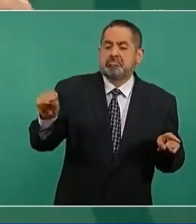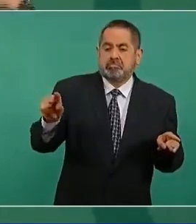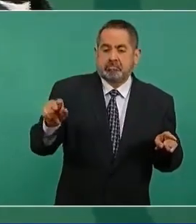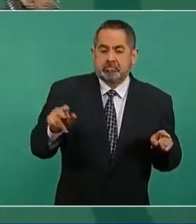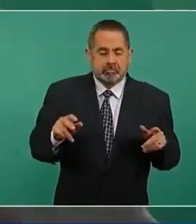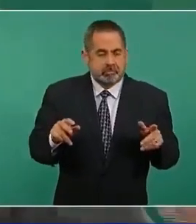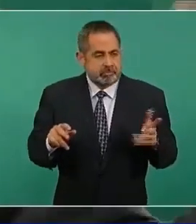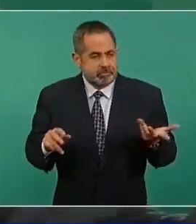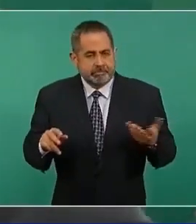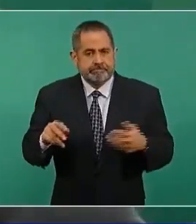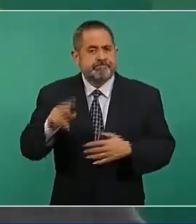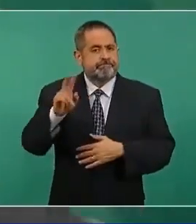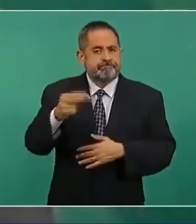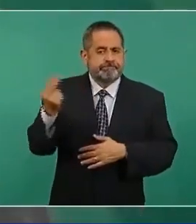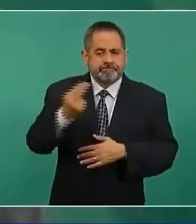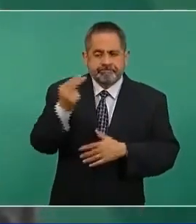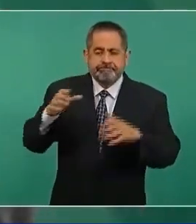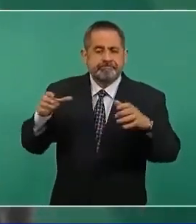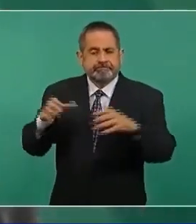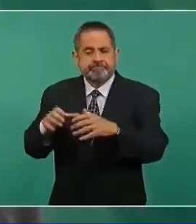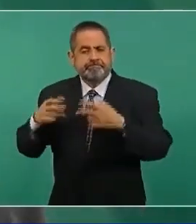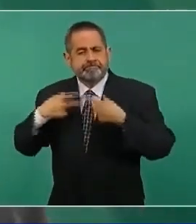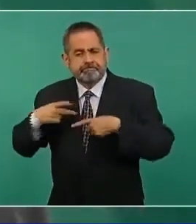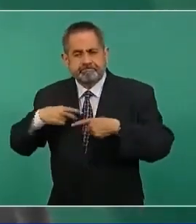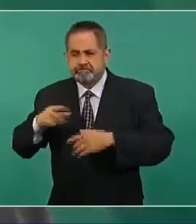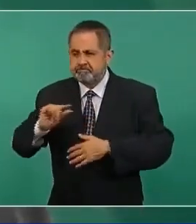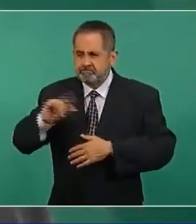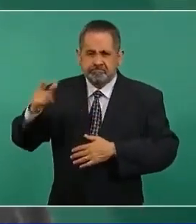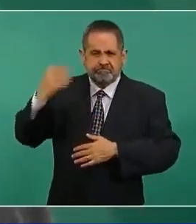requiere gente preparada,